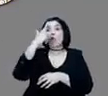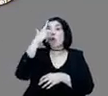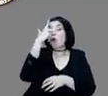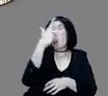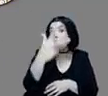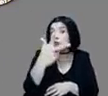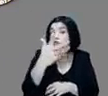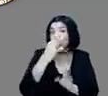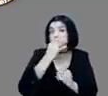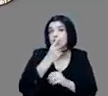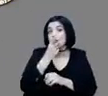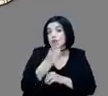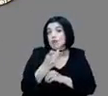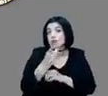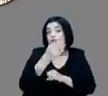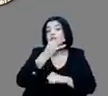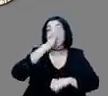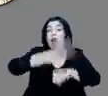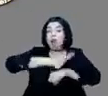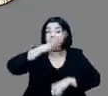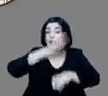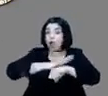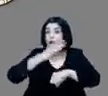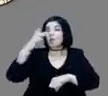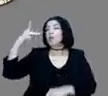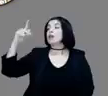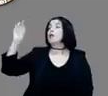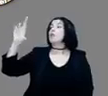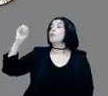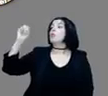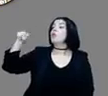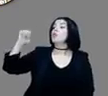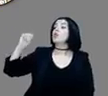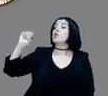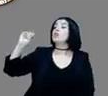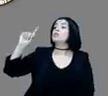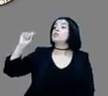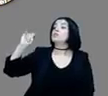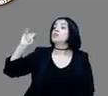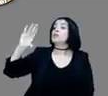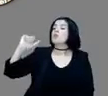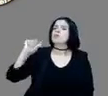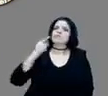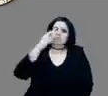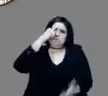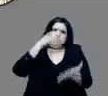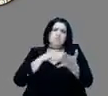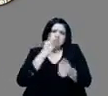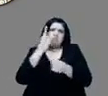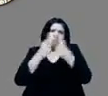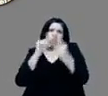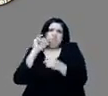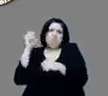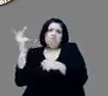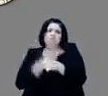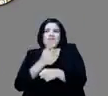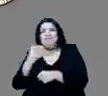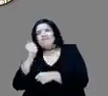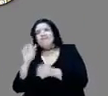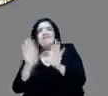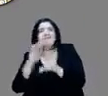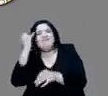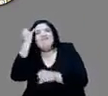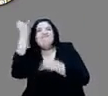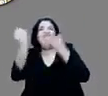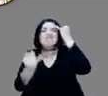se habla, seguramente unos ocurrieron, los otros no, porque eran cosas un tanto fantásticas, que la mente popular,